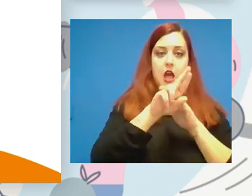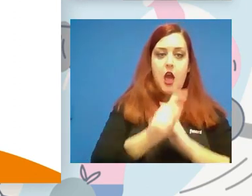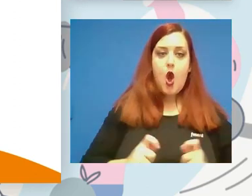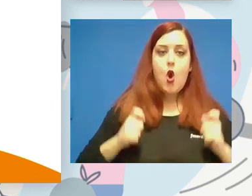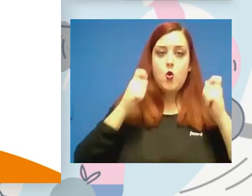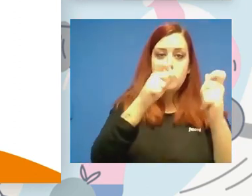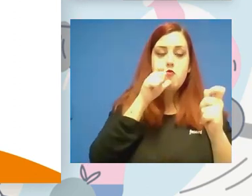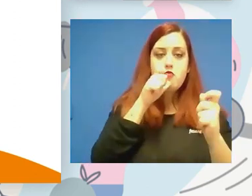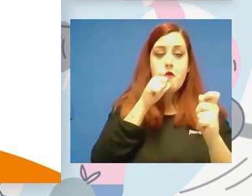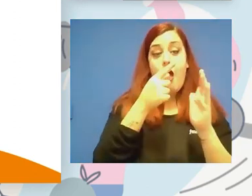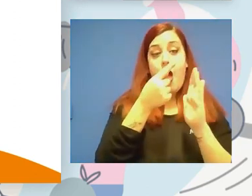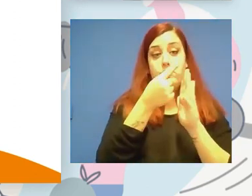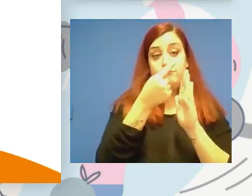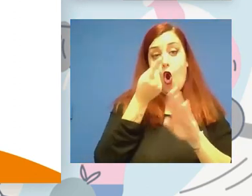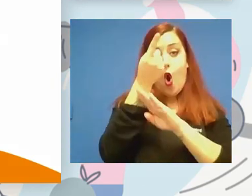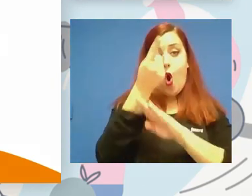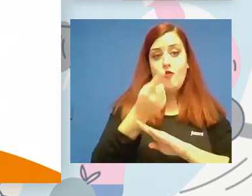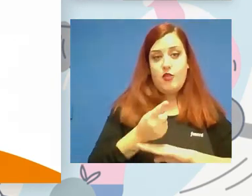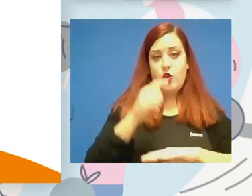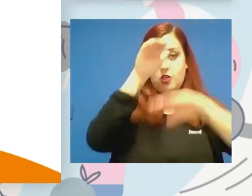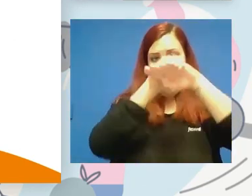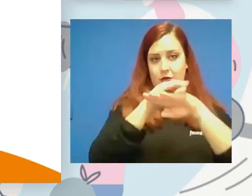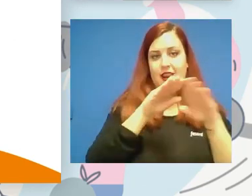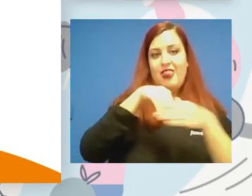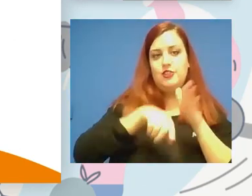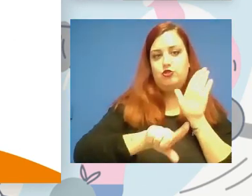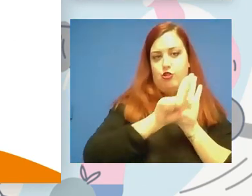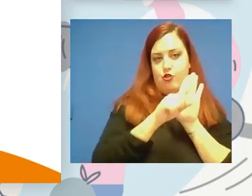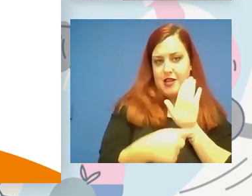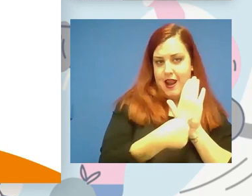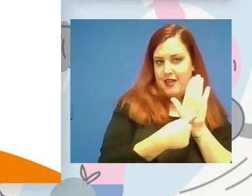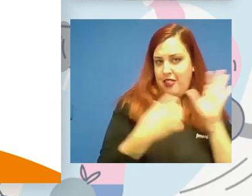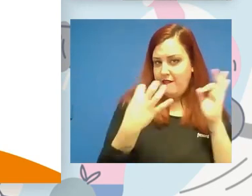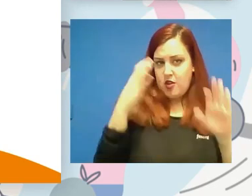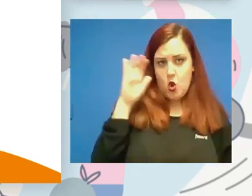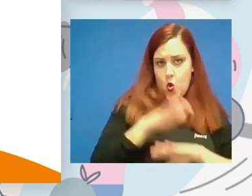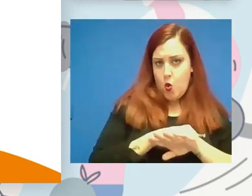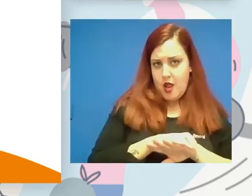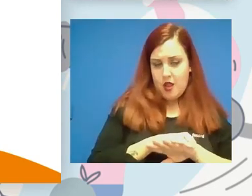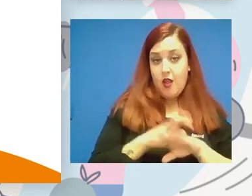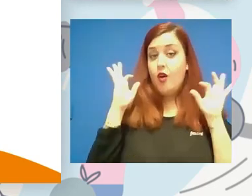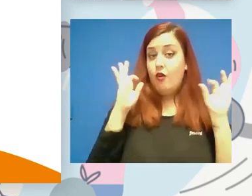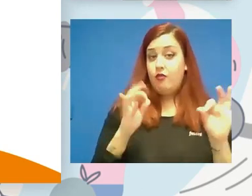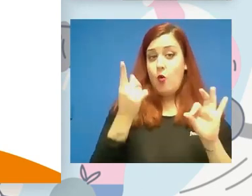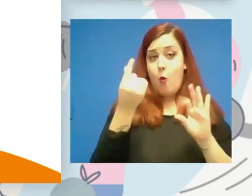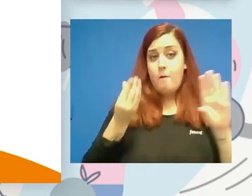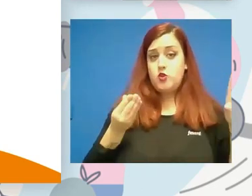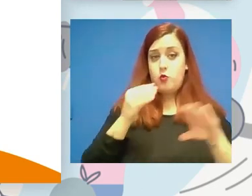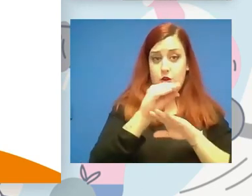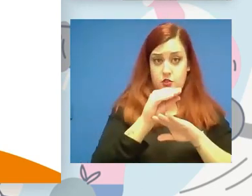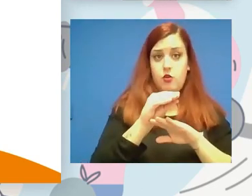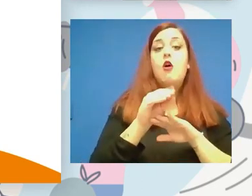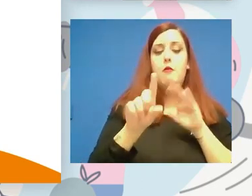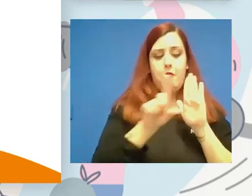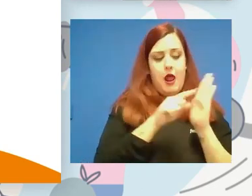dar cumplimiento a las obligaciones establecidas en la ley. Es decir, lo que acabamos de decir, que se dote de presupuesto para que se pueda cumplir la ley,